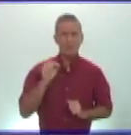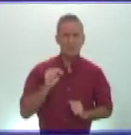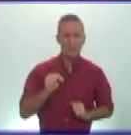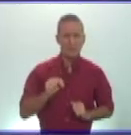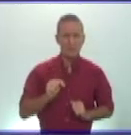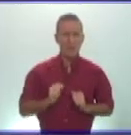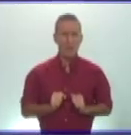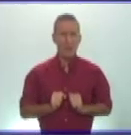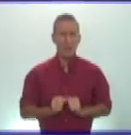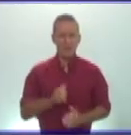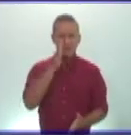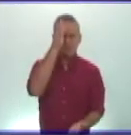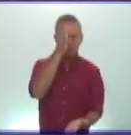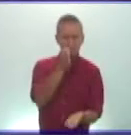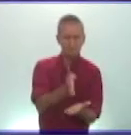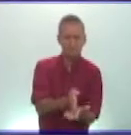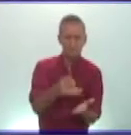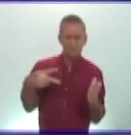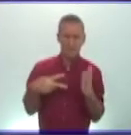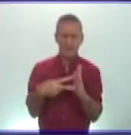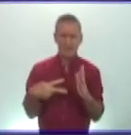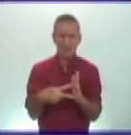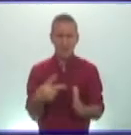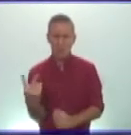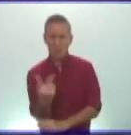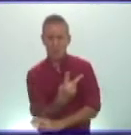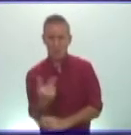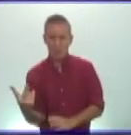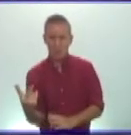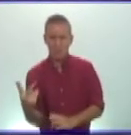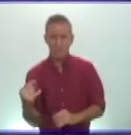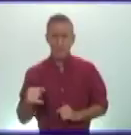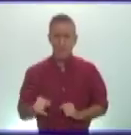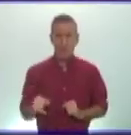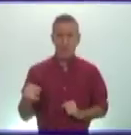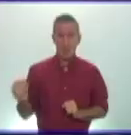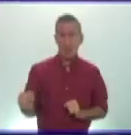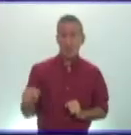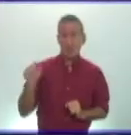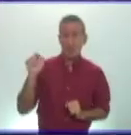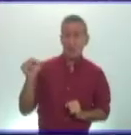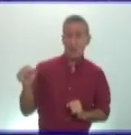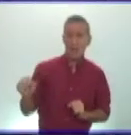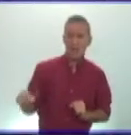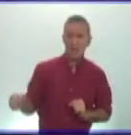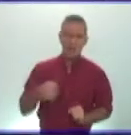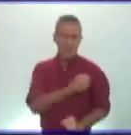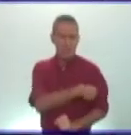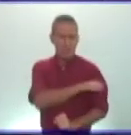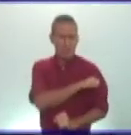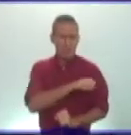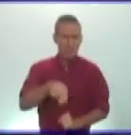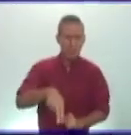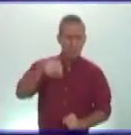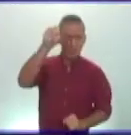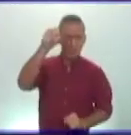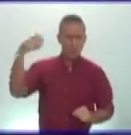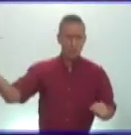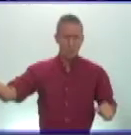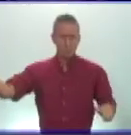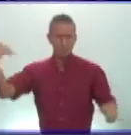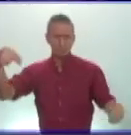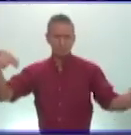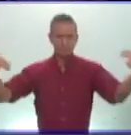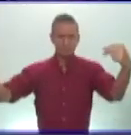en dos y para empeorar las cosas comenzaron las invasiones bárbaras donde un montón de pueblos del norte trataron de atravesar las fronteras del